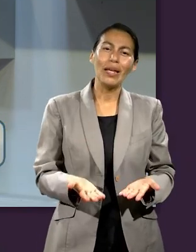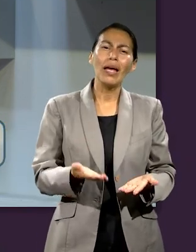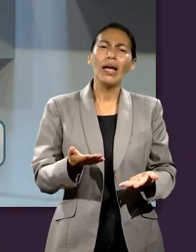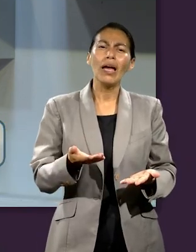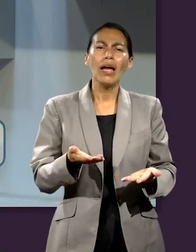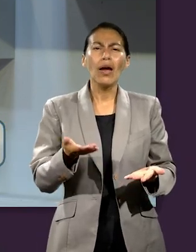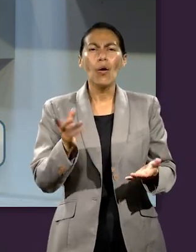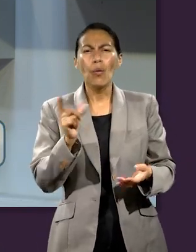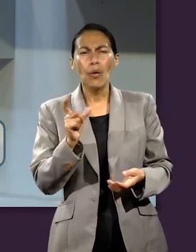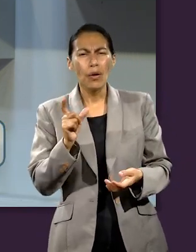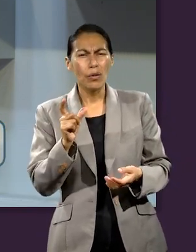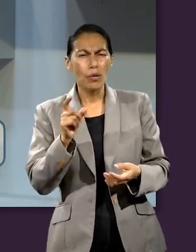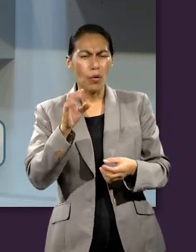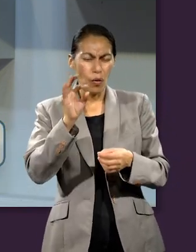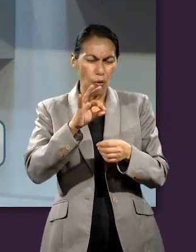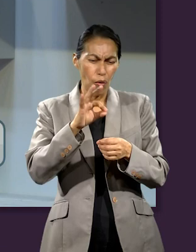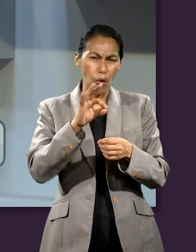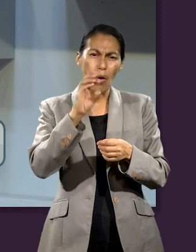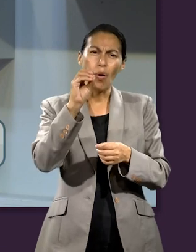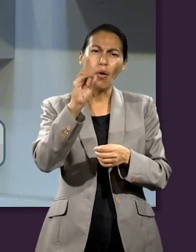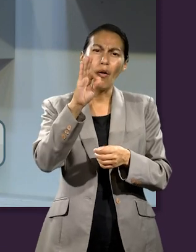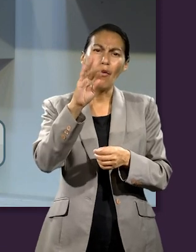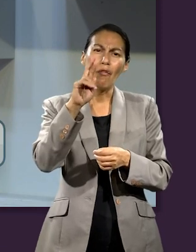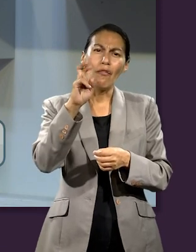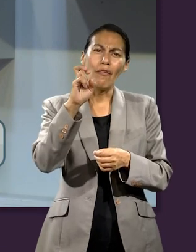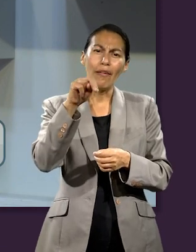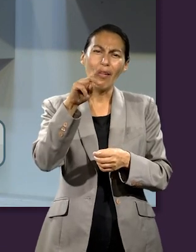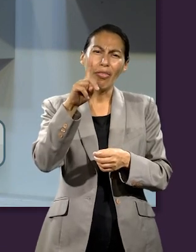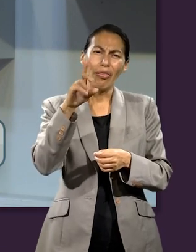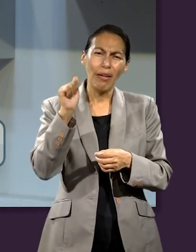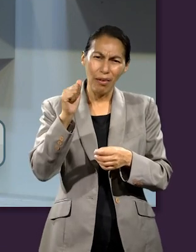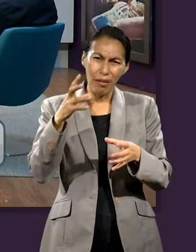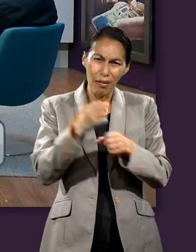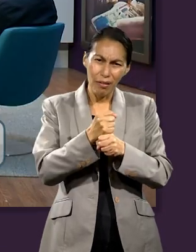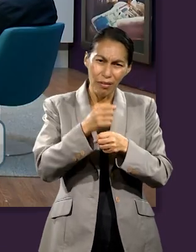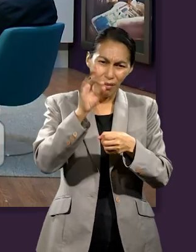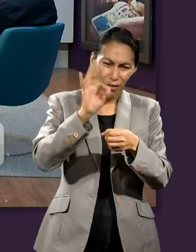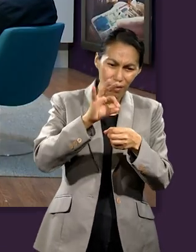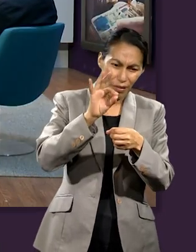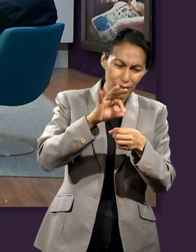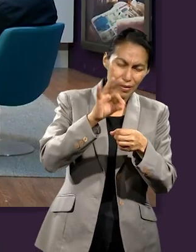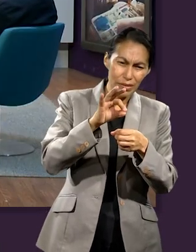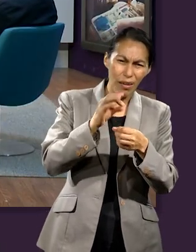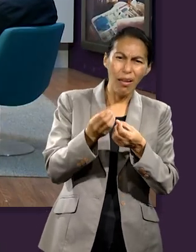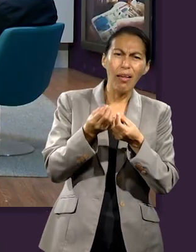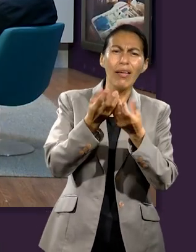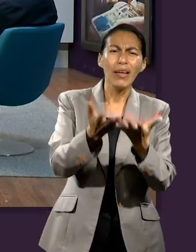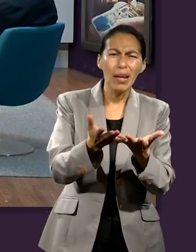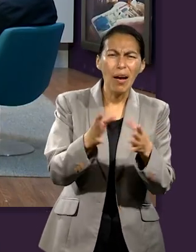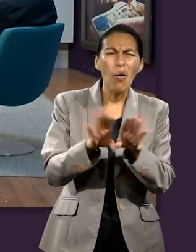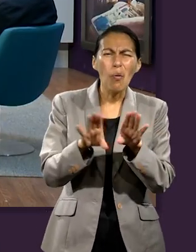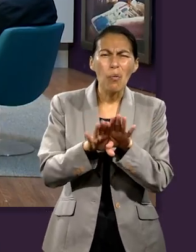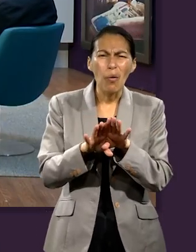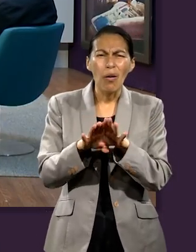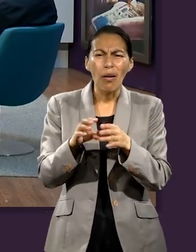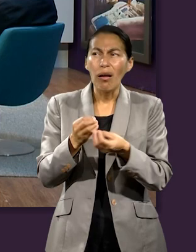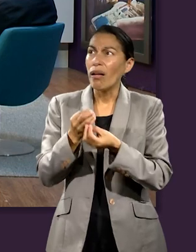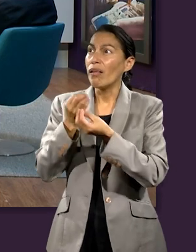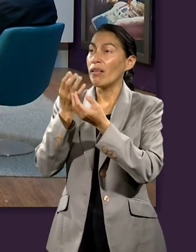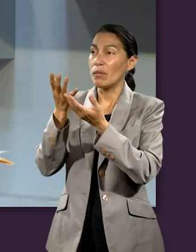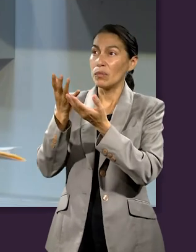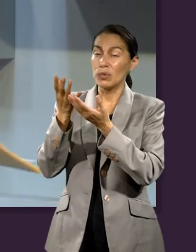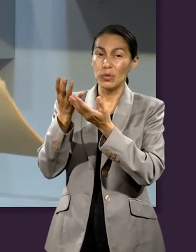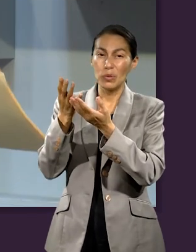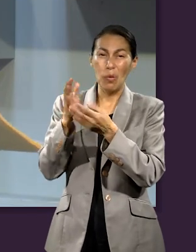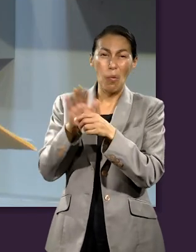Para dar hay muchas razones. Damos por obligación, damos porque las circunstancias así lo ameritan, o